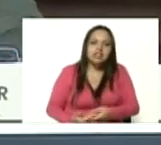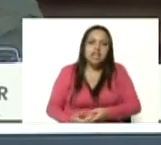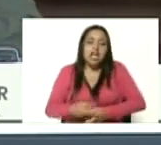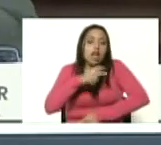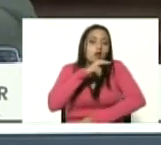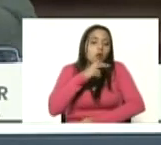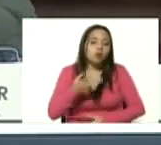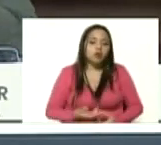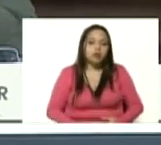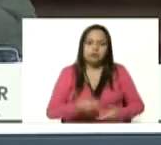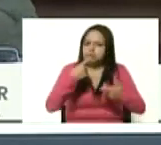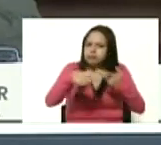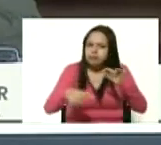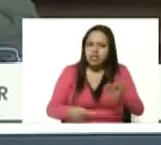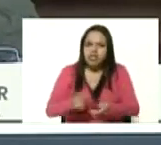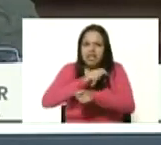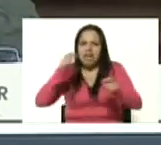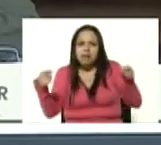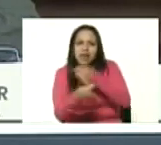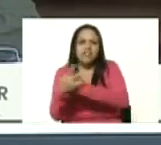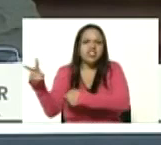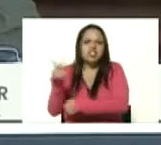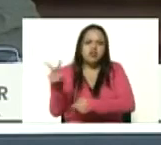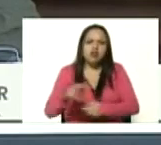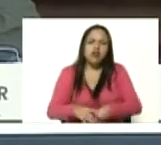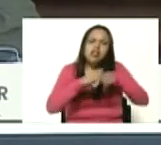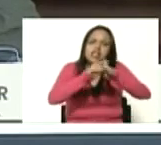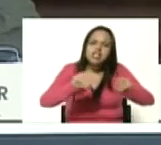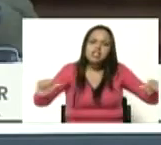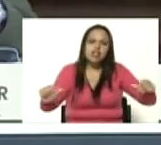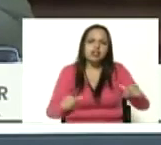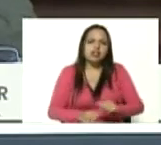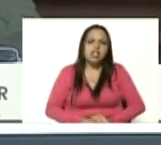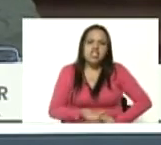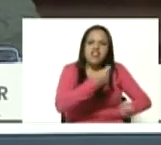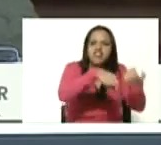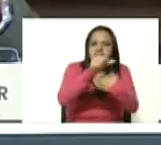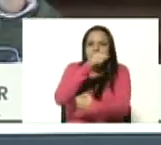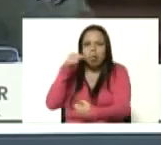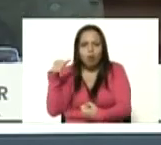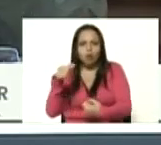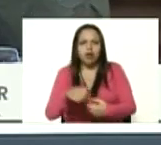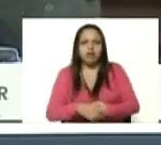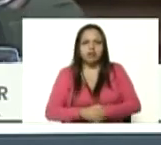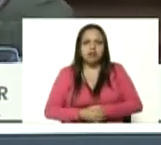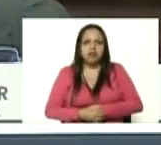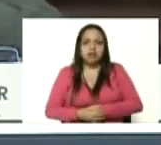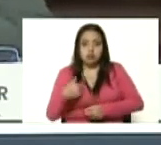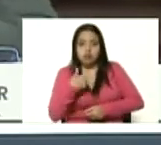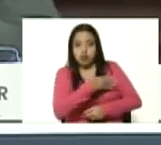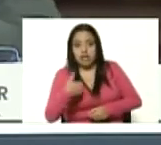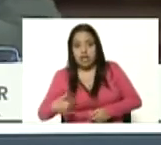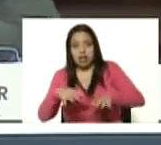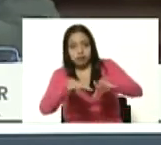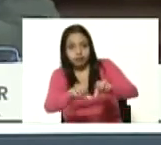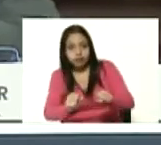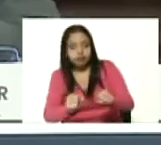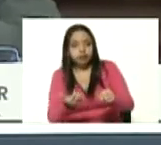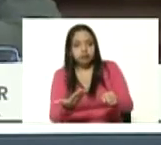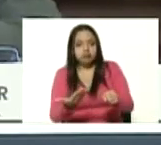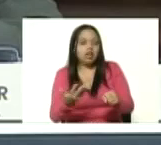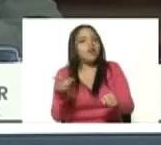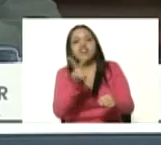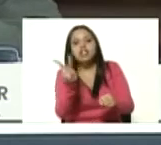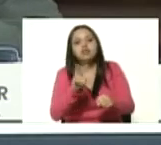la riqueza y para convertir a Venezuela en el territorio de su narcotráfico por eso quieren tomarse el poder en Venezuela